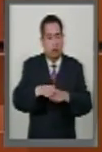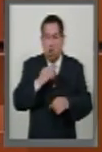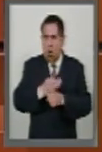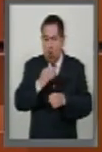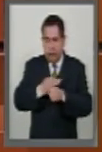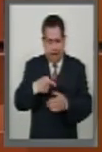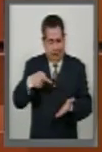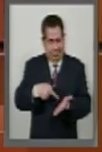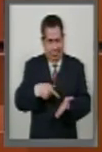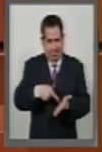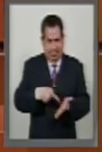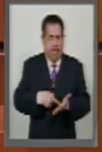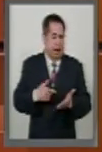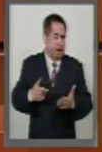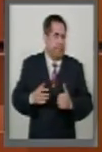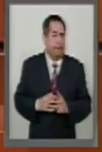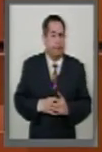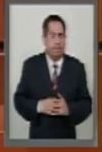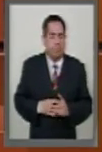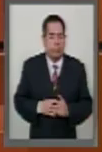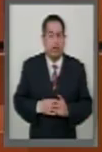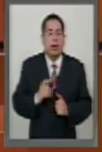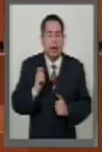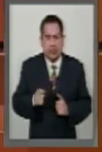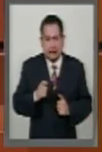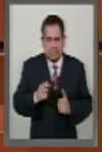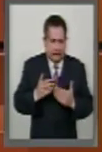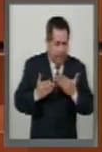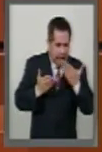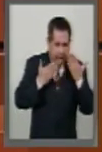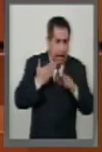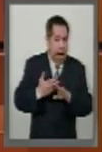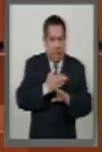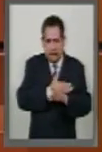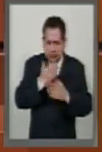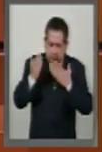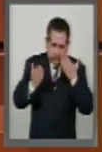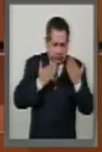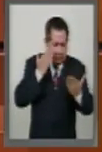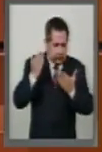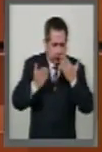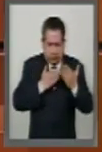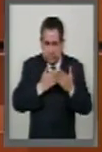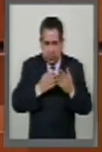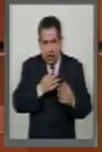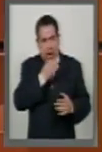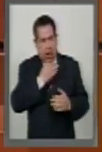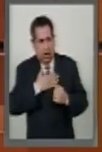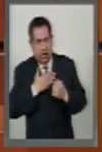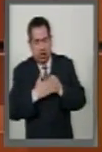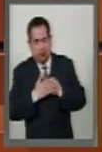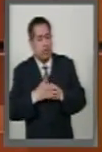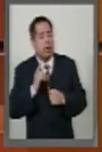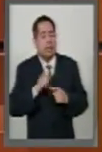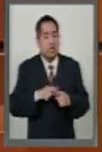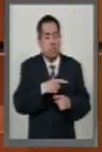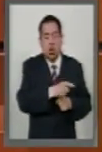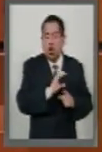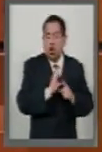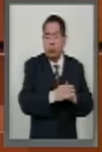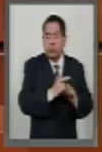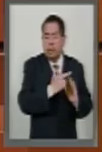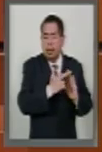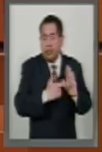nos convoca, es producto del amplio análisis que tuvieron a bien realizar las Comisiones Unidas de